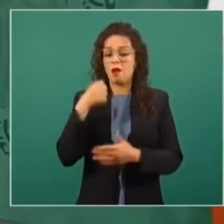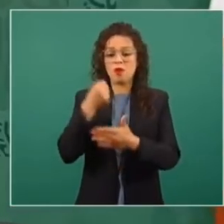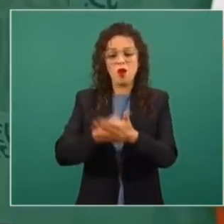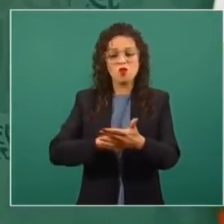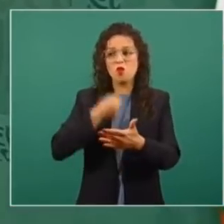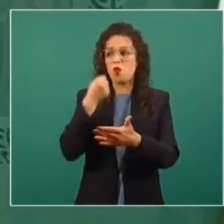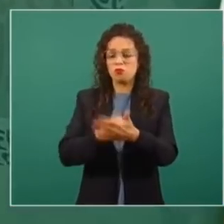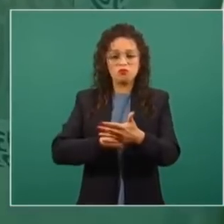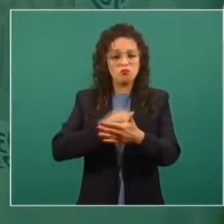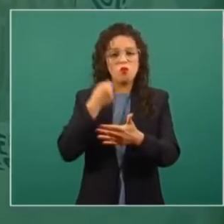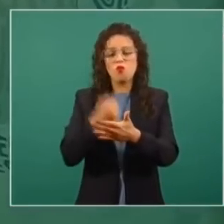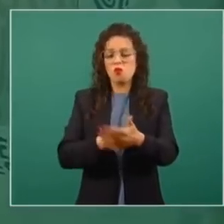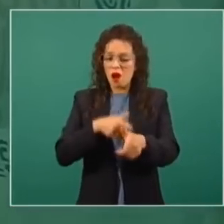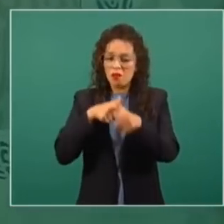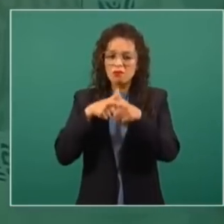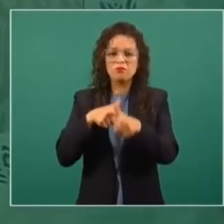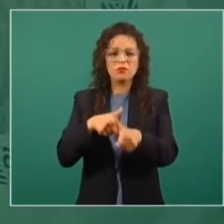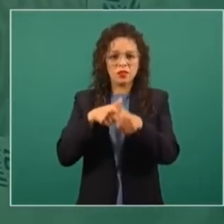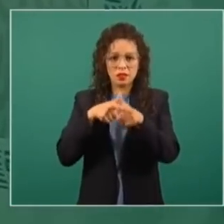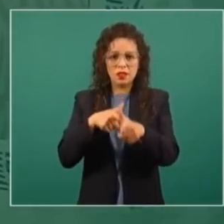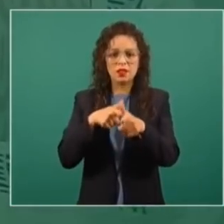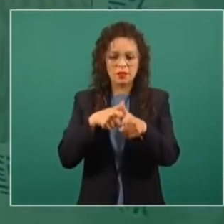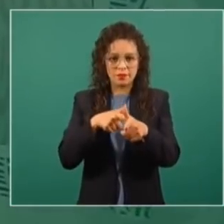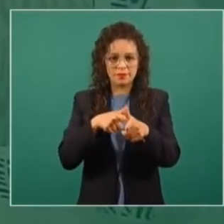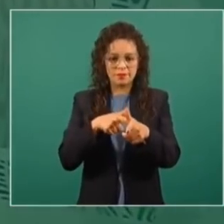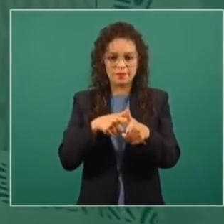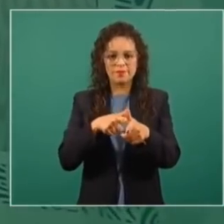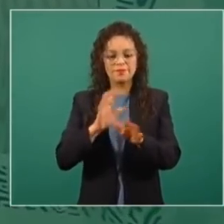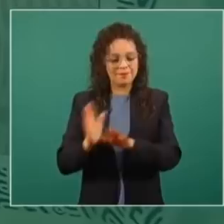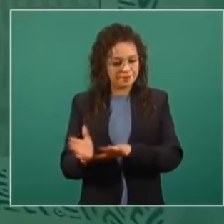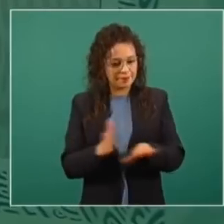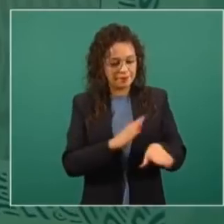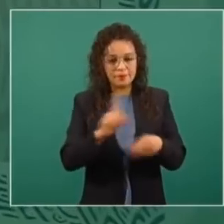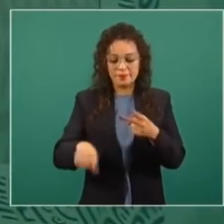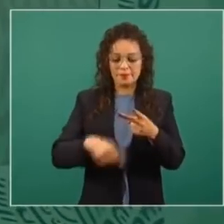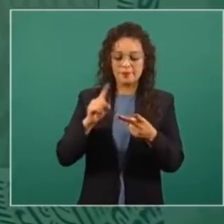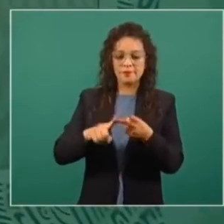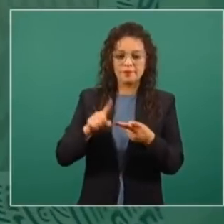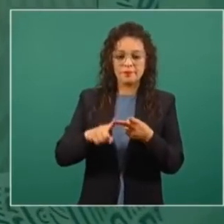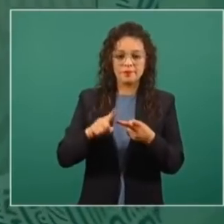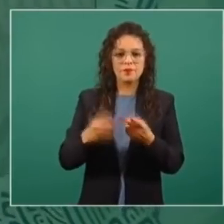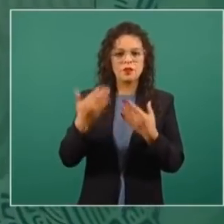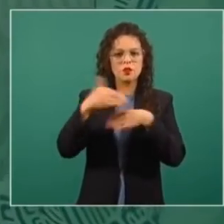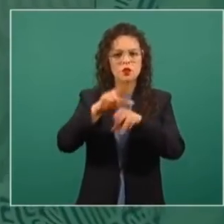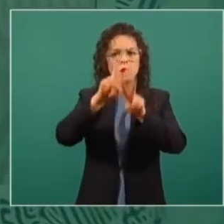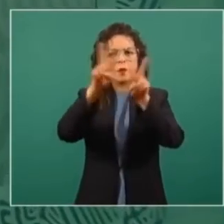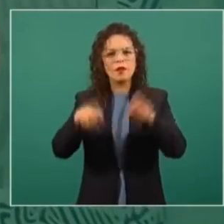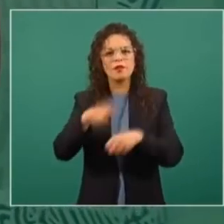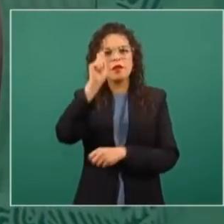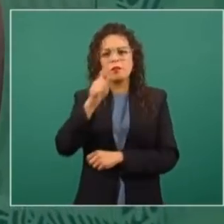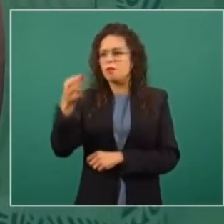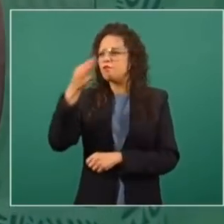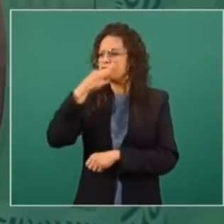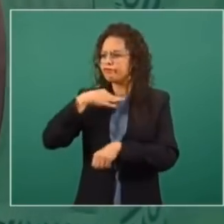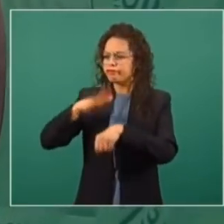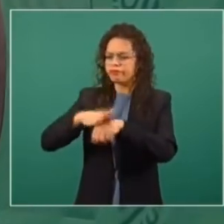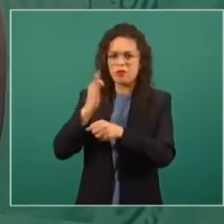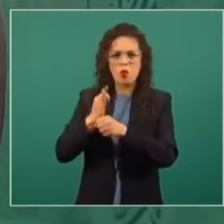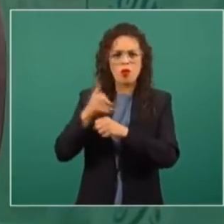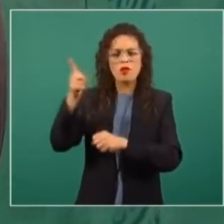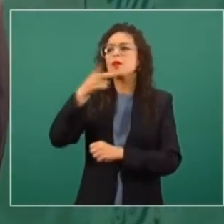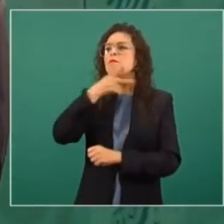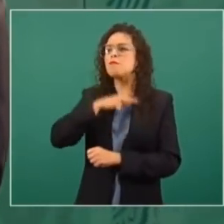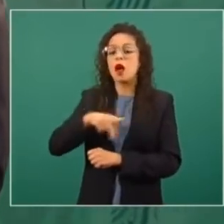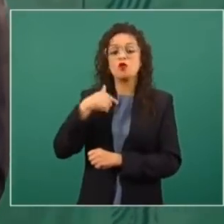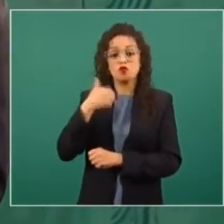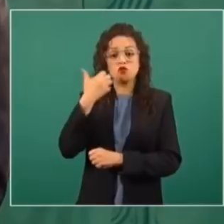Lo otro que quería comentarte es lo de tu denuncia sobre Pemex. Quiero que el director de Pemex